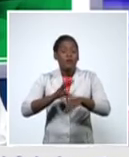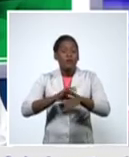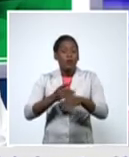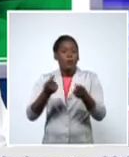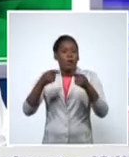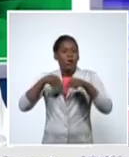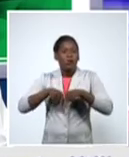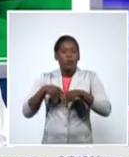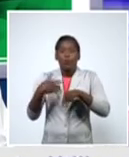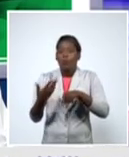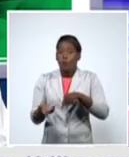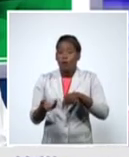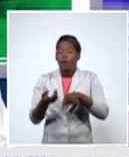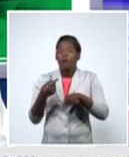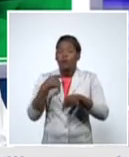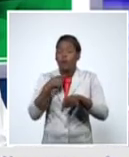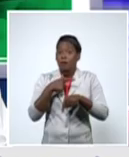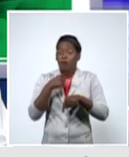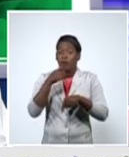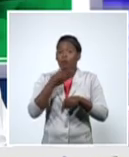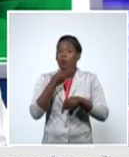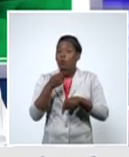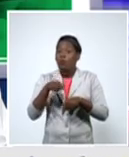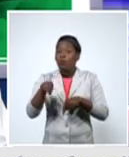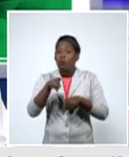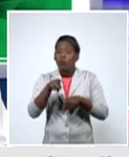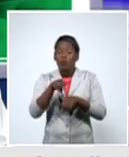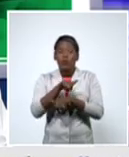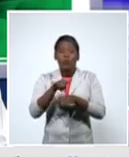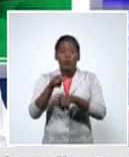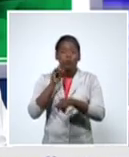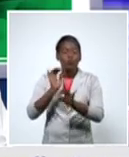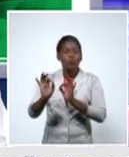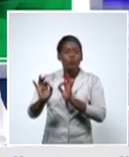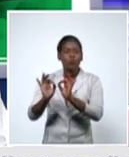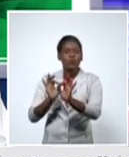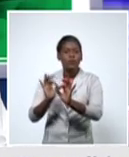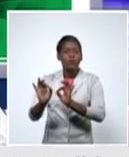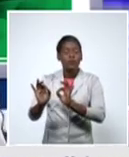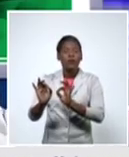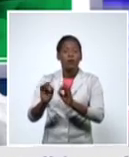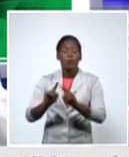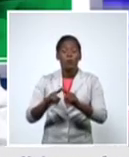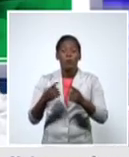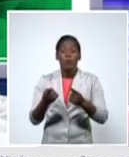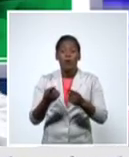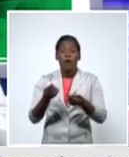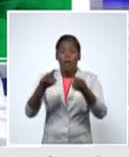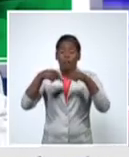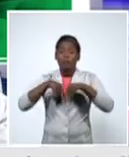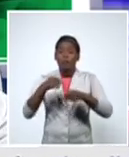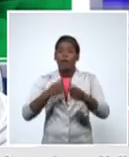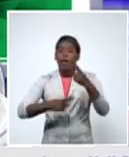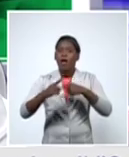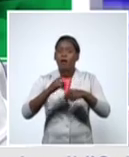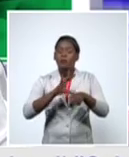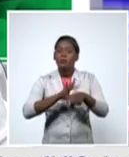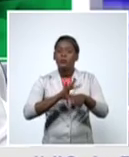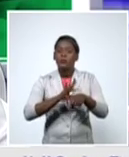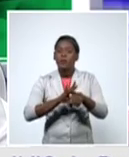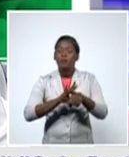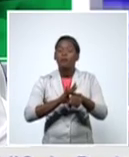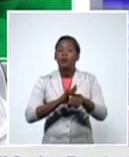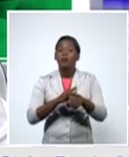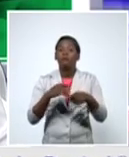joven que es el futuro de la patria pues realmente con estas comorbilidades que va dejando después